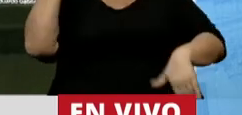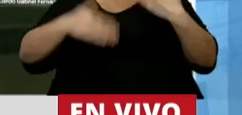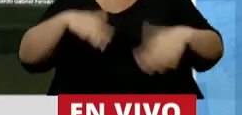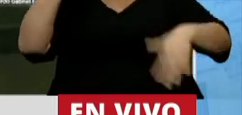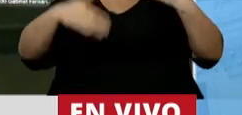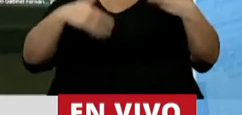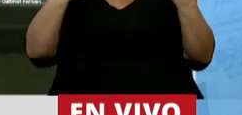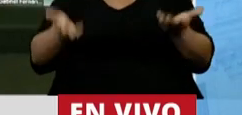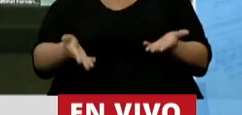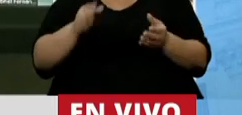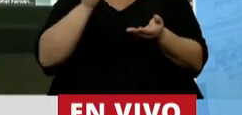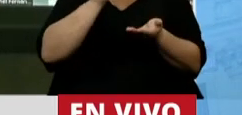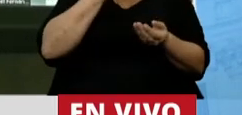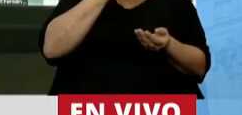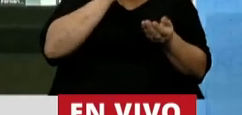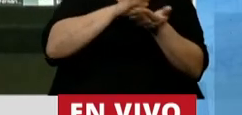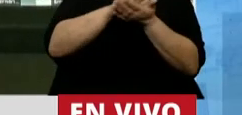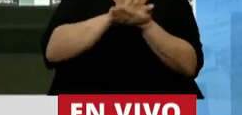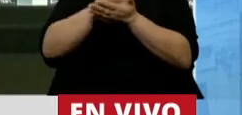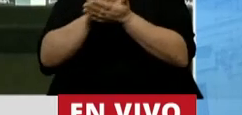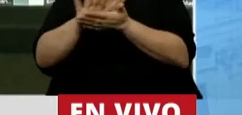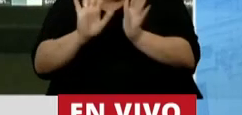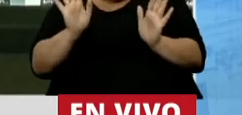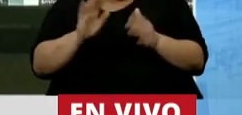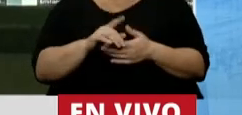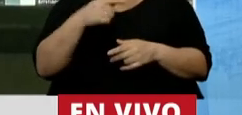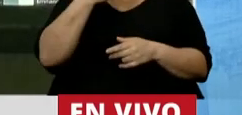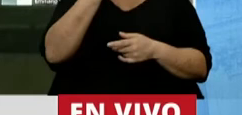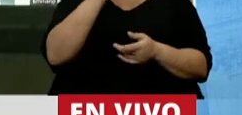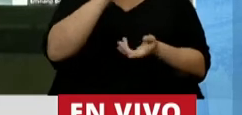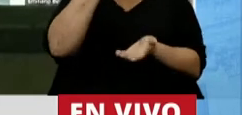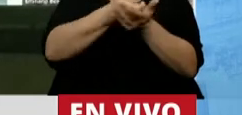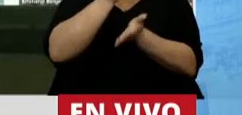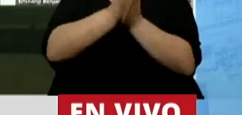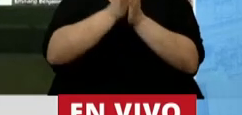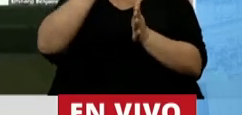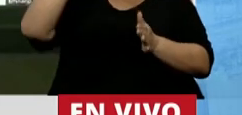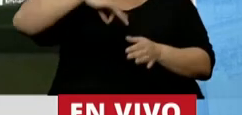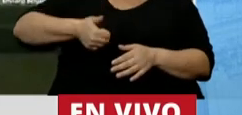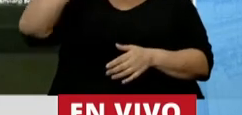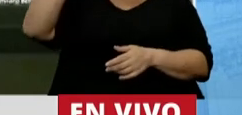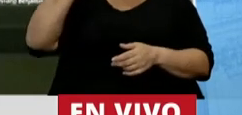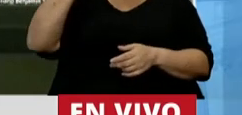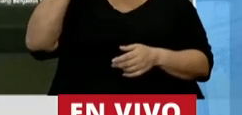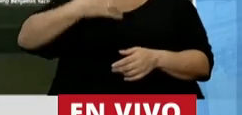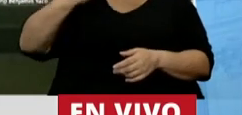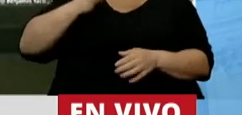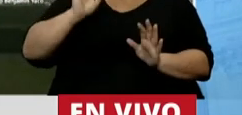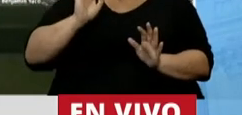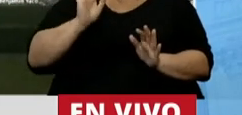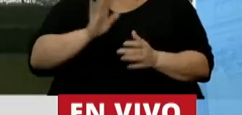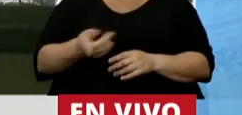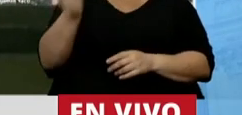permanente, por eso solo parches. Mire, una pide la exención del impuesto a las ganancias a su jubilación de privilegio,